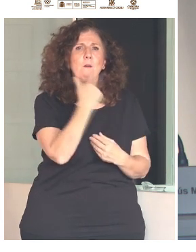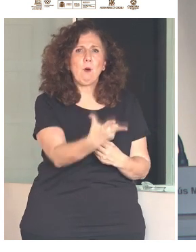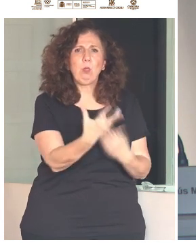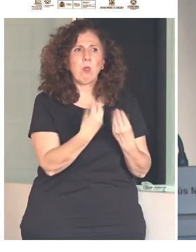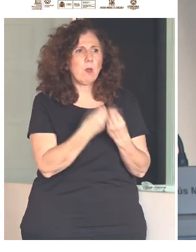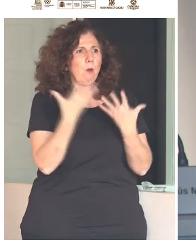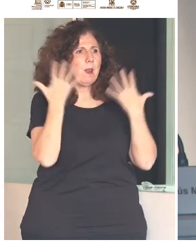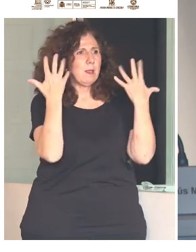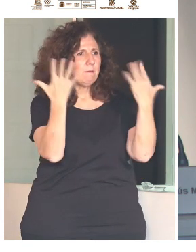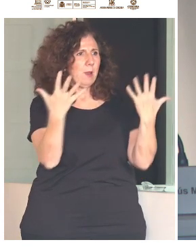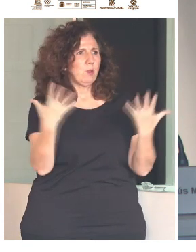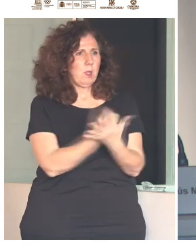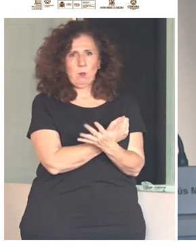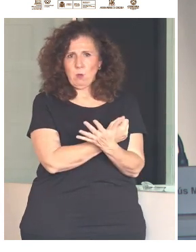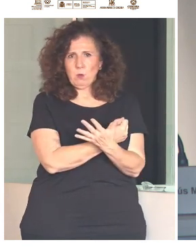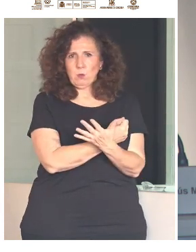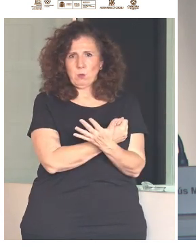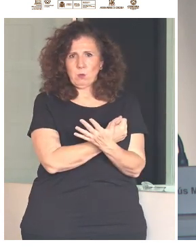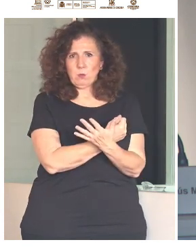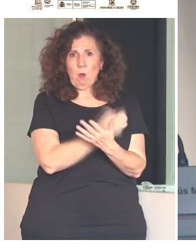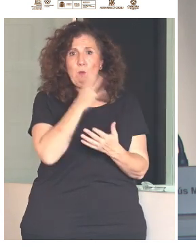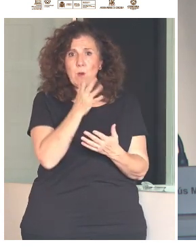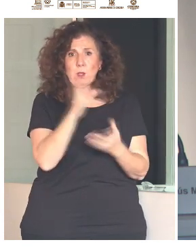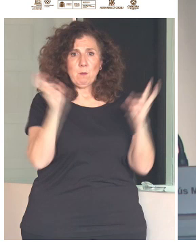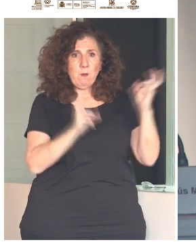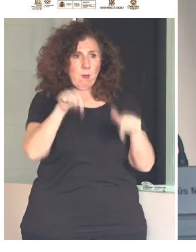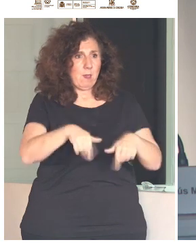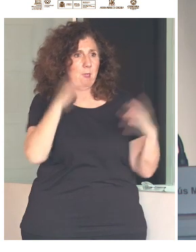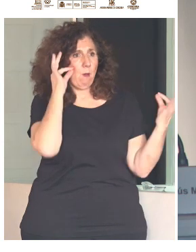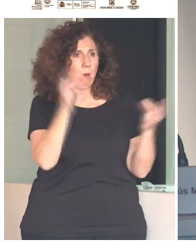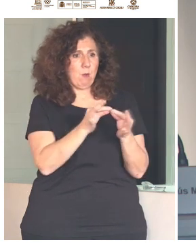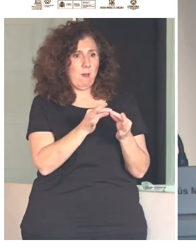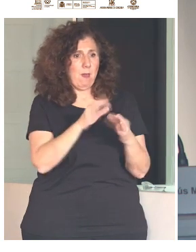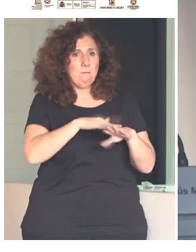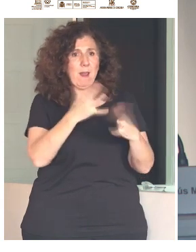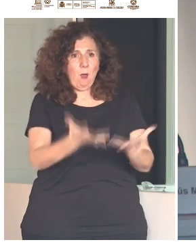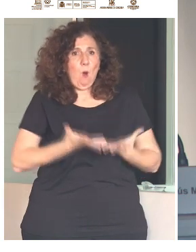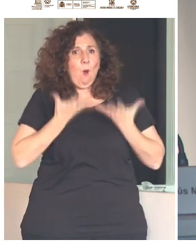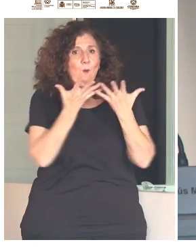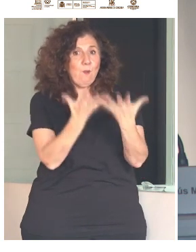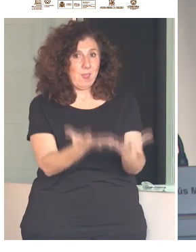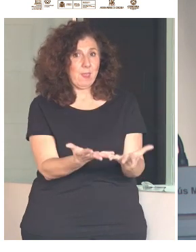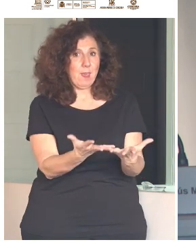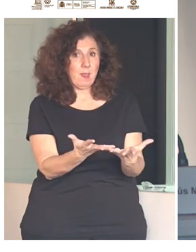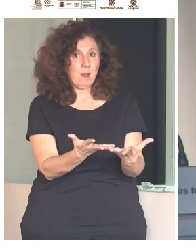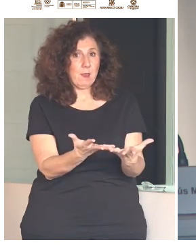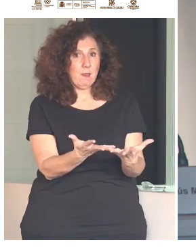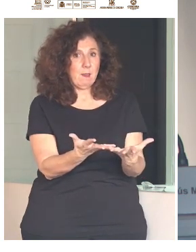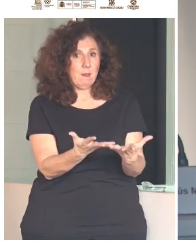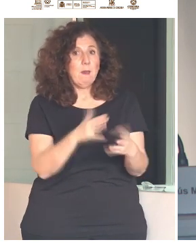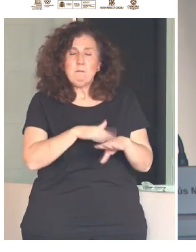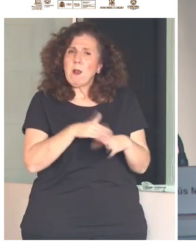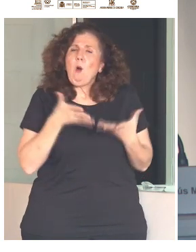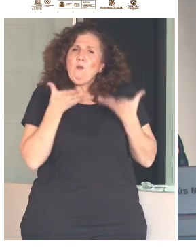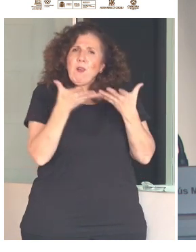y de todos. Y para eso estamos hoy en Córdoba, para ofrecer las vías en el marco, por supuesto, de la